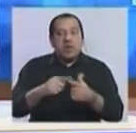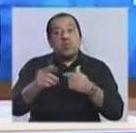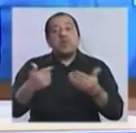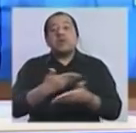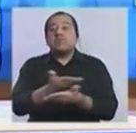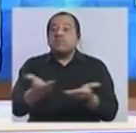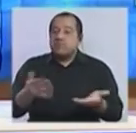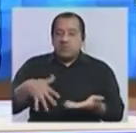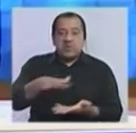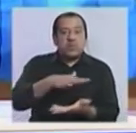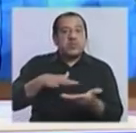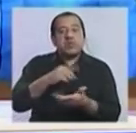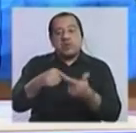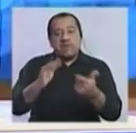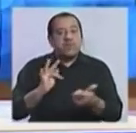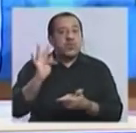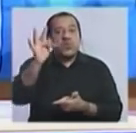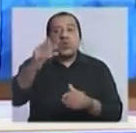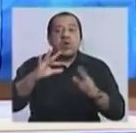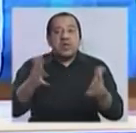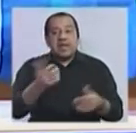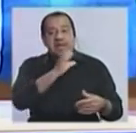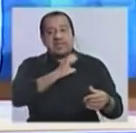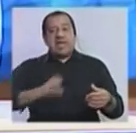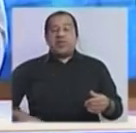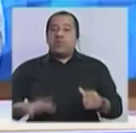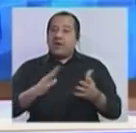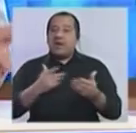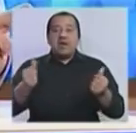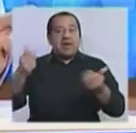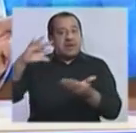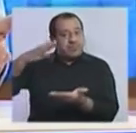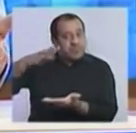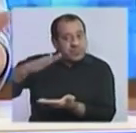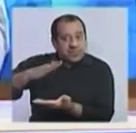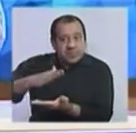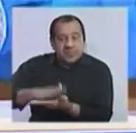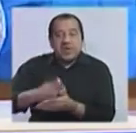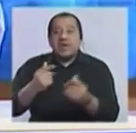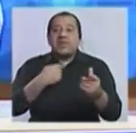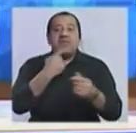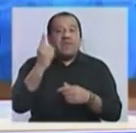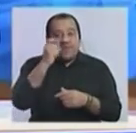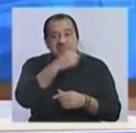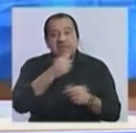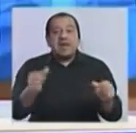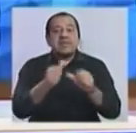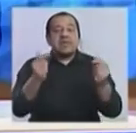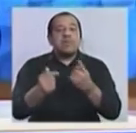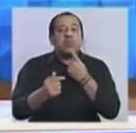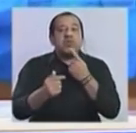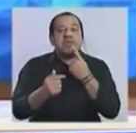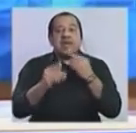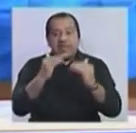que además va a erosionar al Estado y va a dificultar tener políticas de equidad, se va a profundizar la desigualdad.